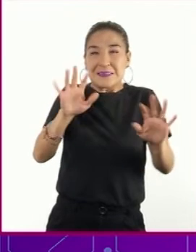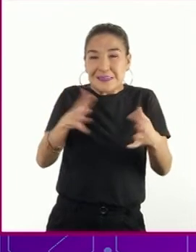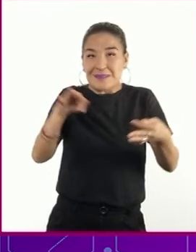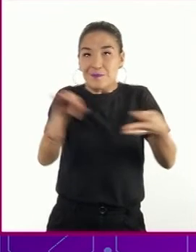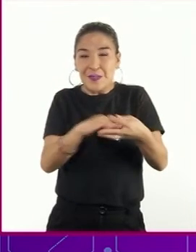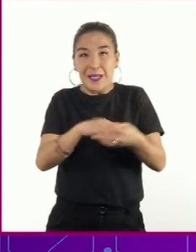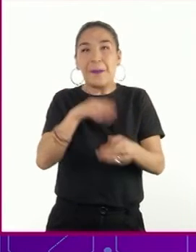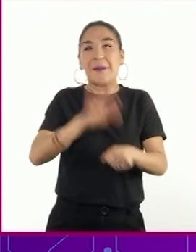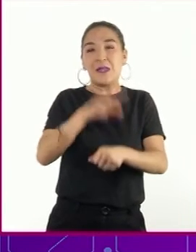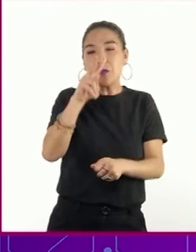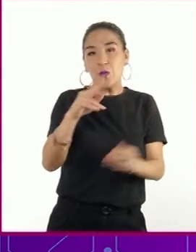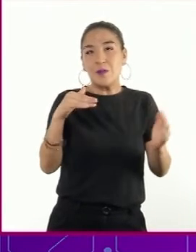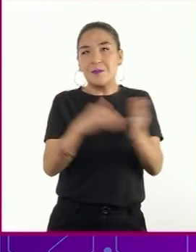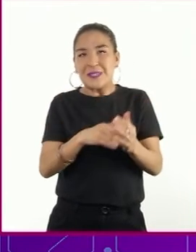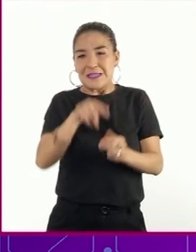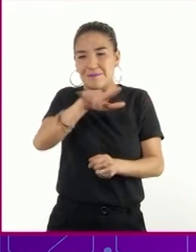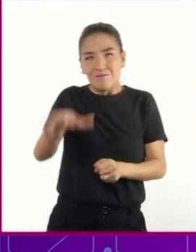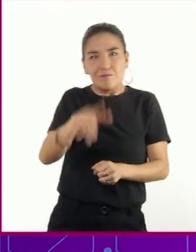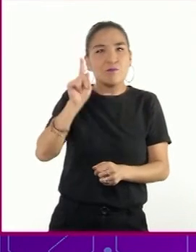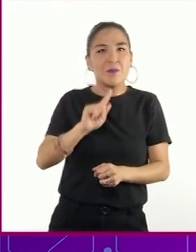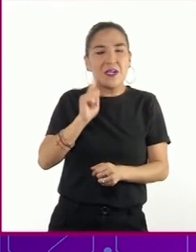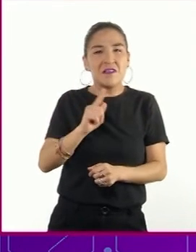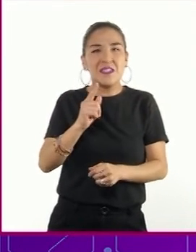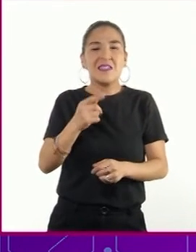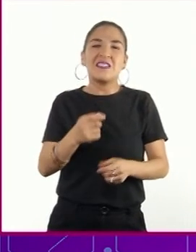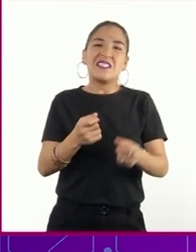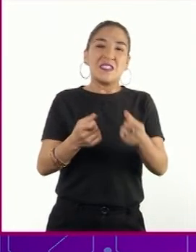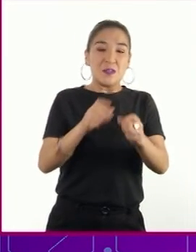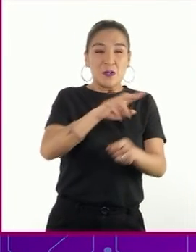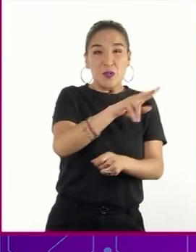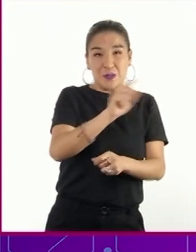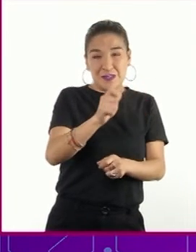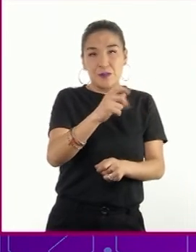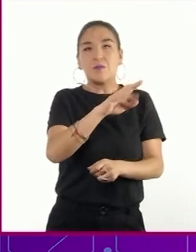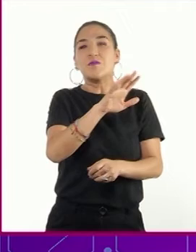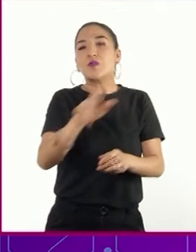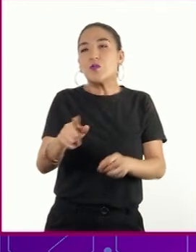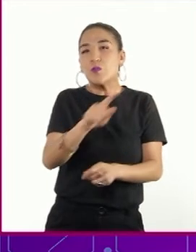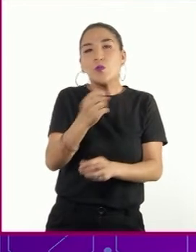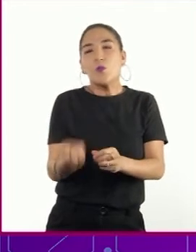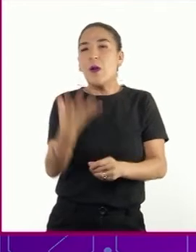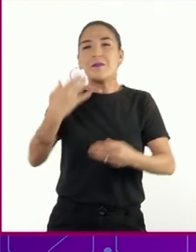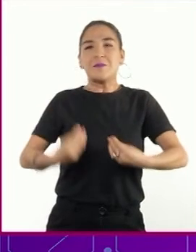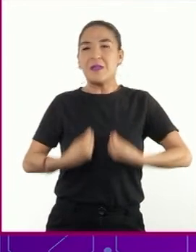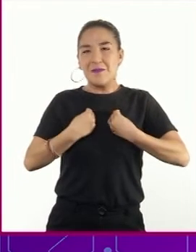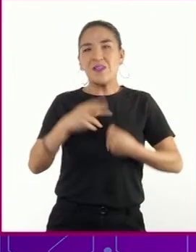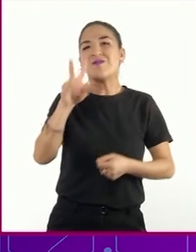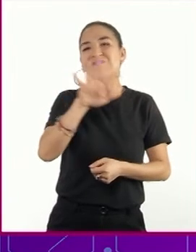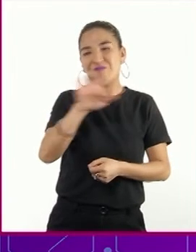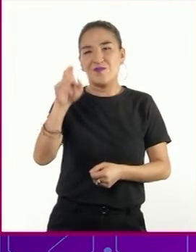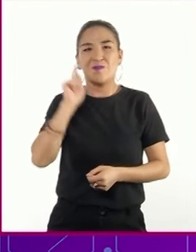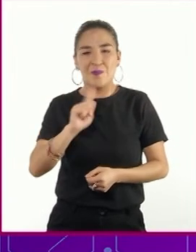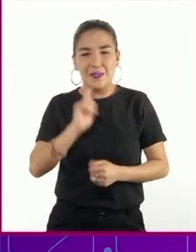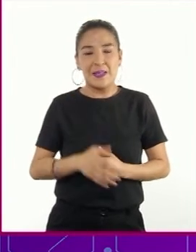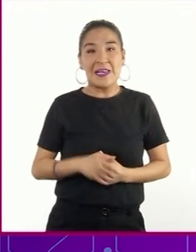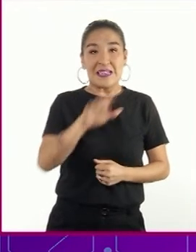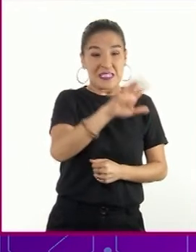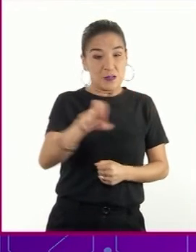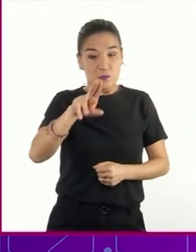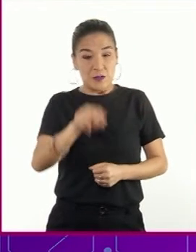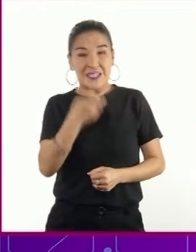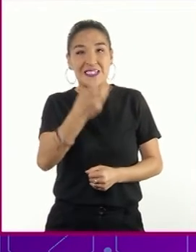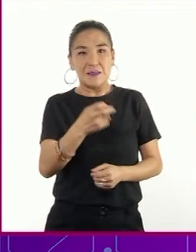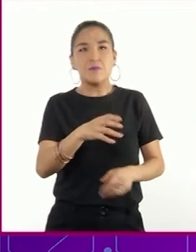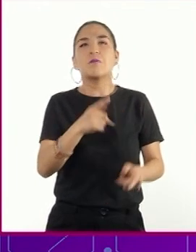francotiradoras, de las cuales solo sobrevivieron 500. Destacaron en combate las aviadoras del Regimiento 588 del